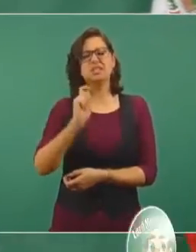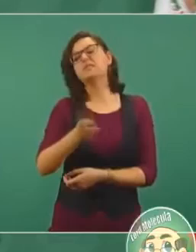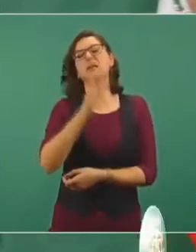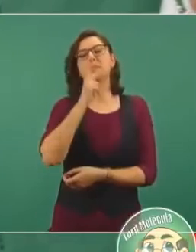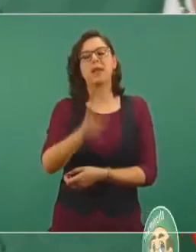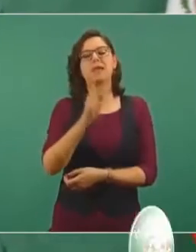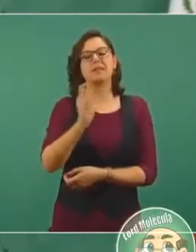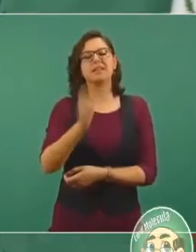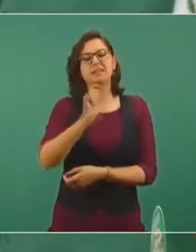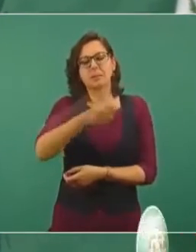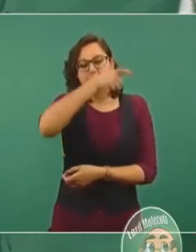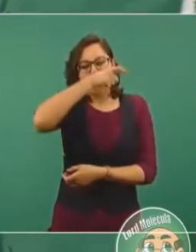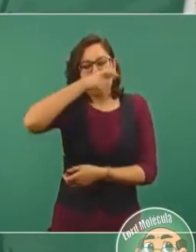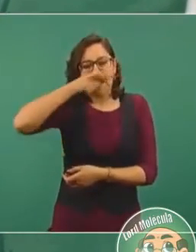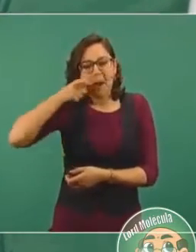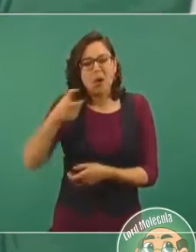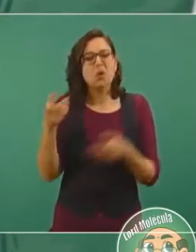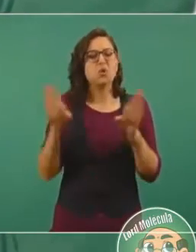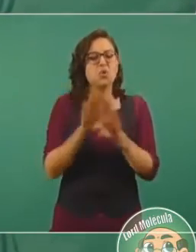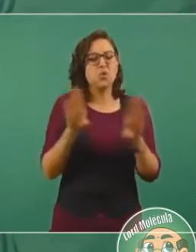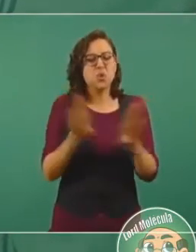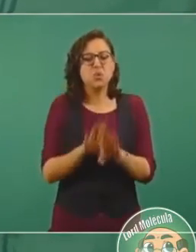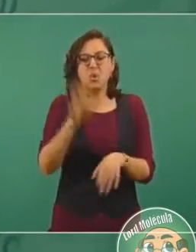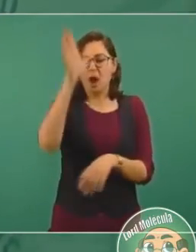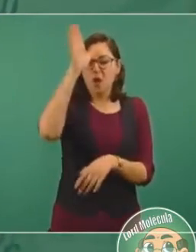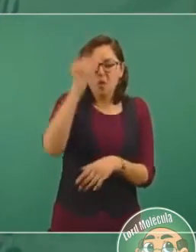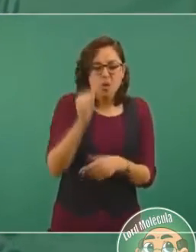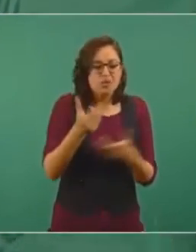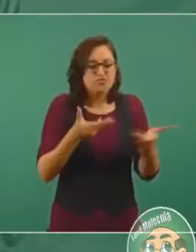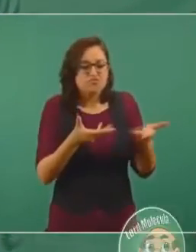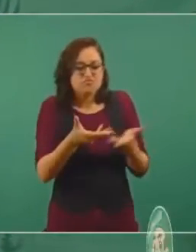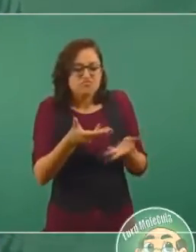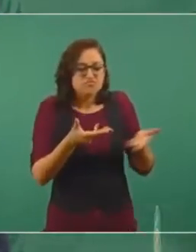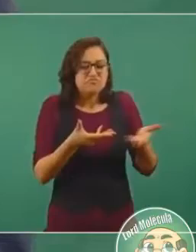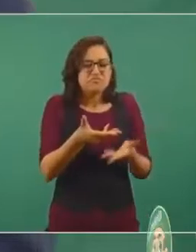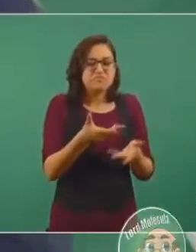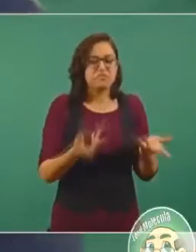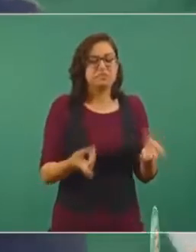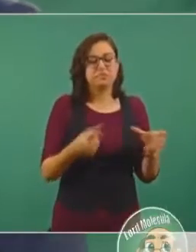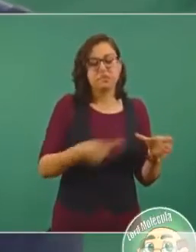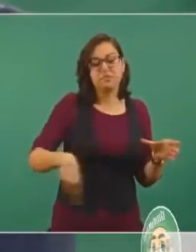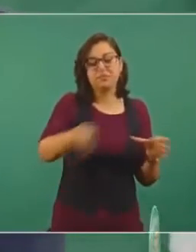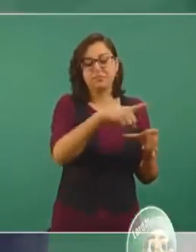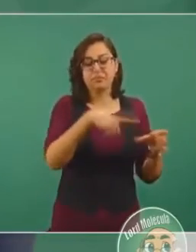es un acuerdo, un convenio que se hace con una autoridad